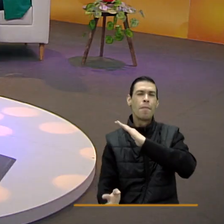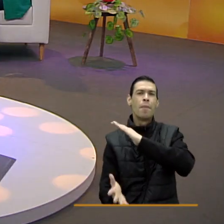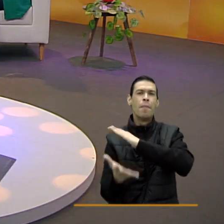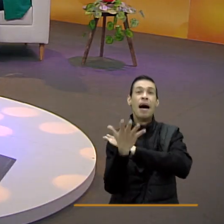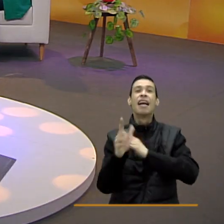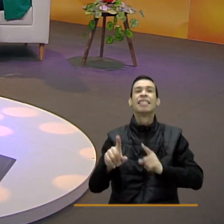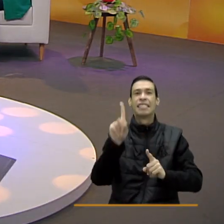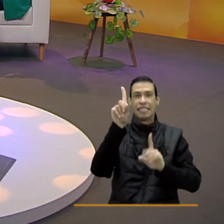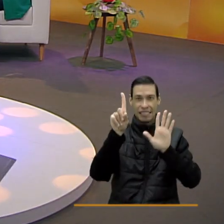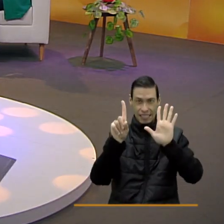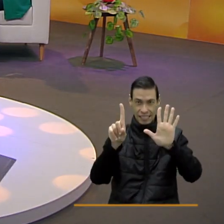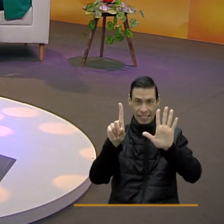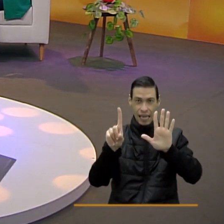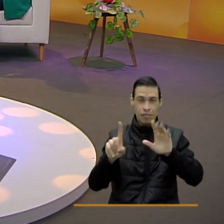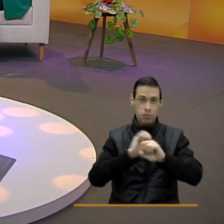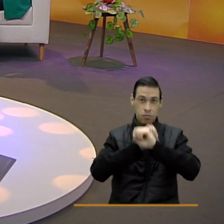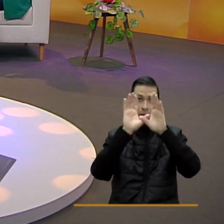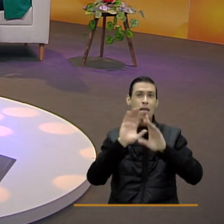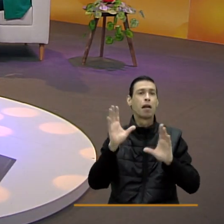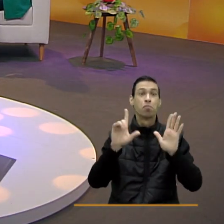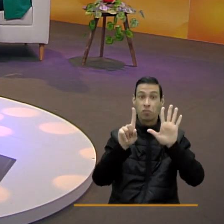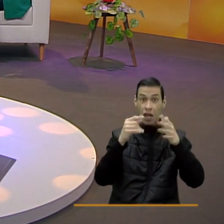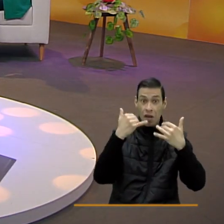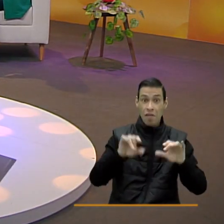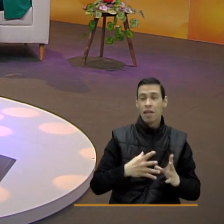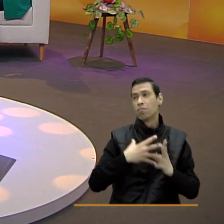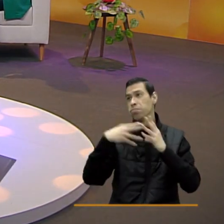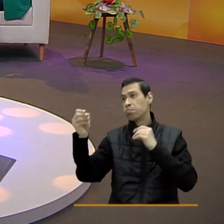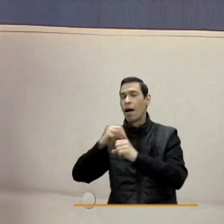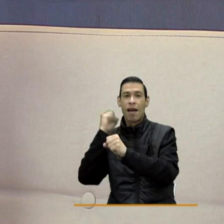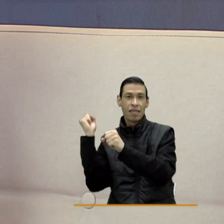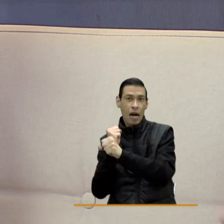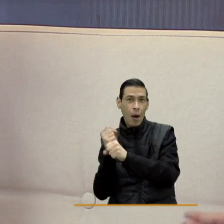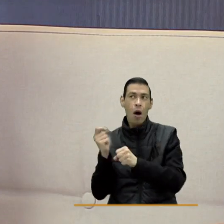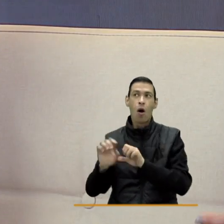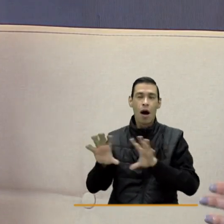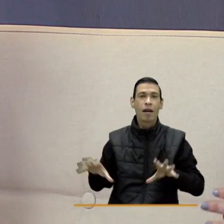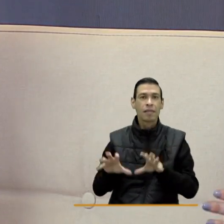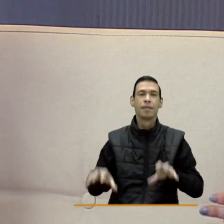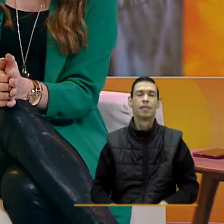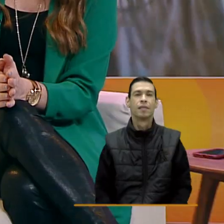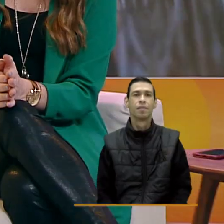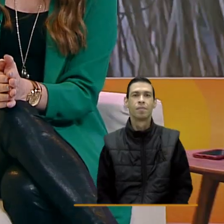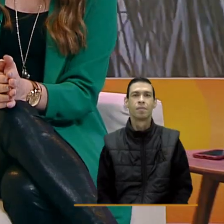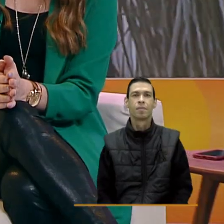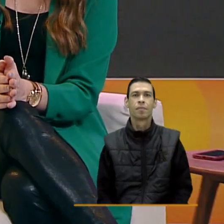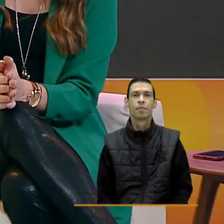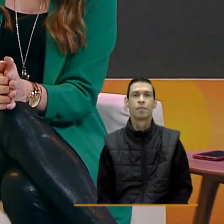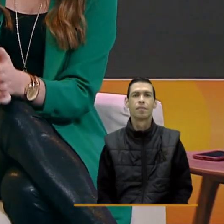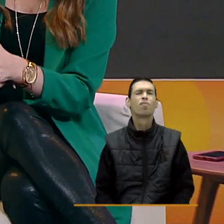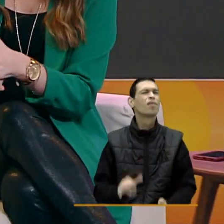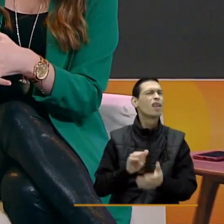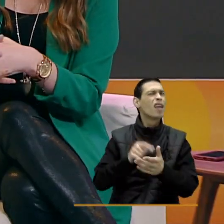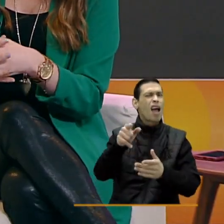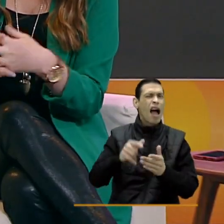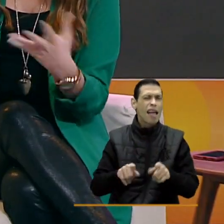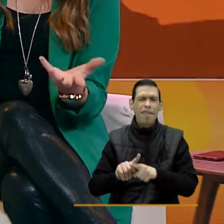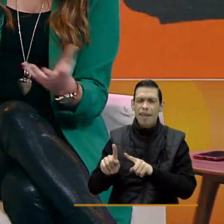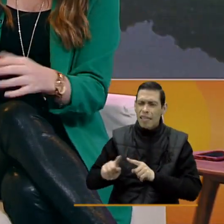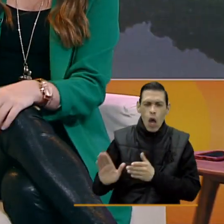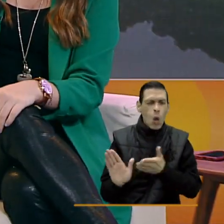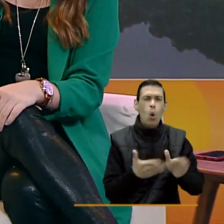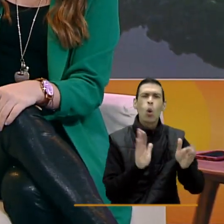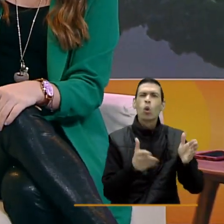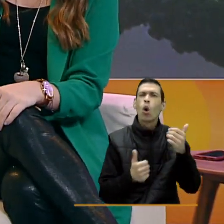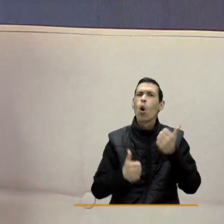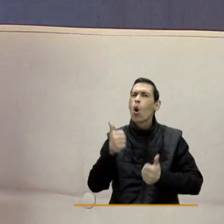madrugada. Y a las 6 de la madrugada se van a trabajar, a atender sus oficios. ¿Y qué programas de formación se encuentran en estos horarios y en